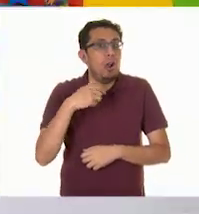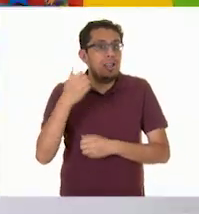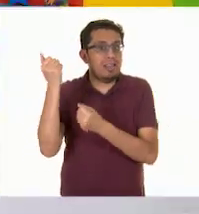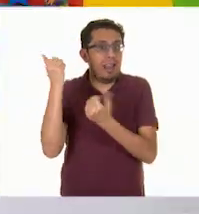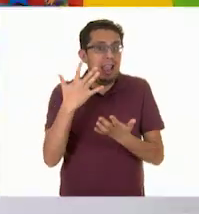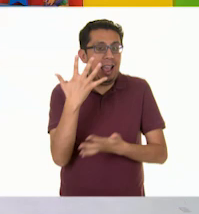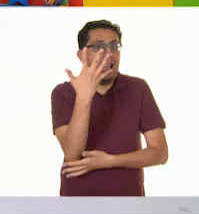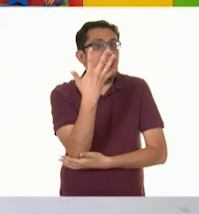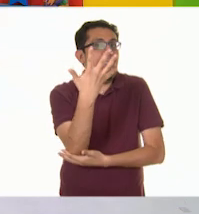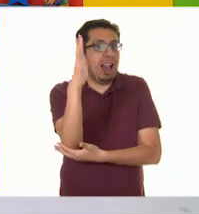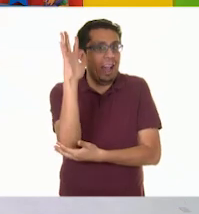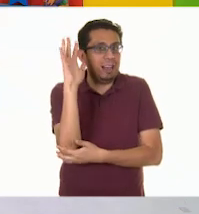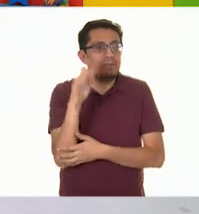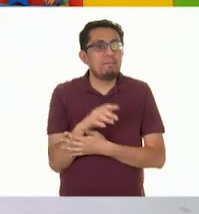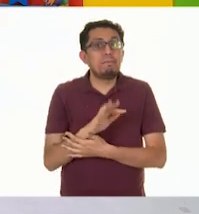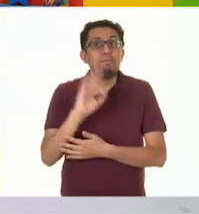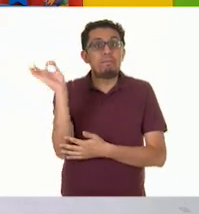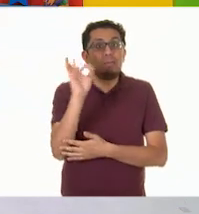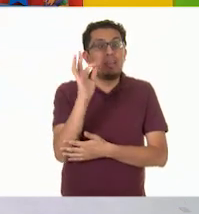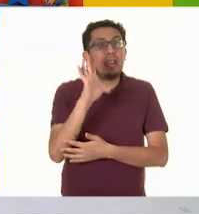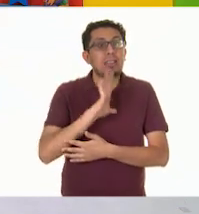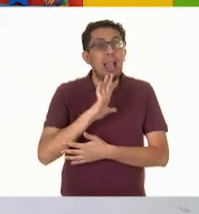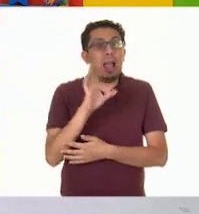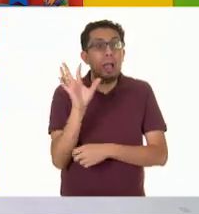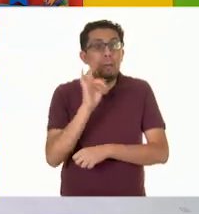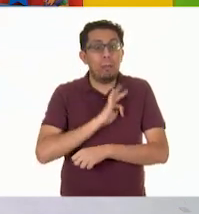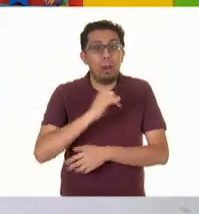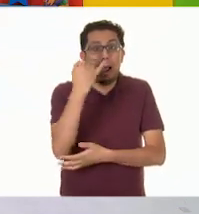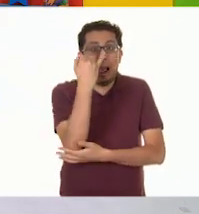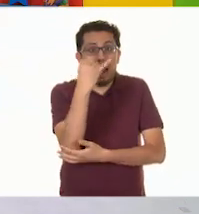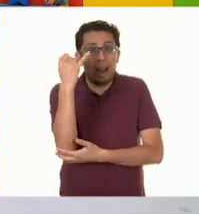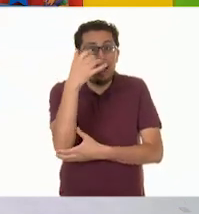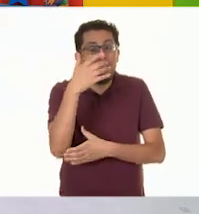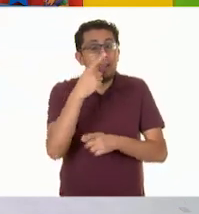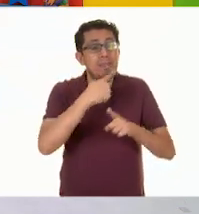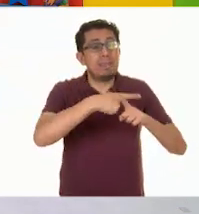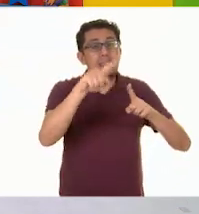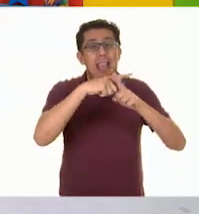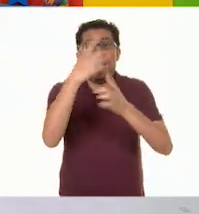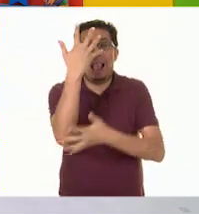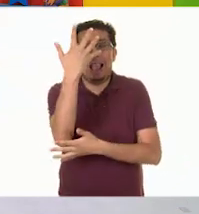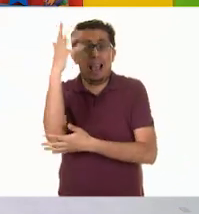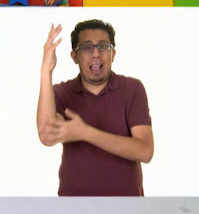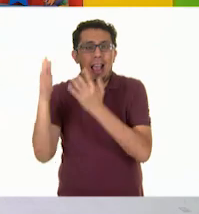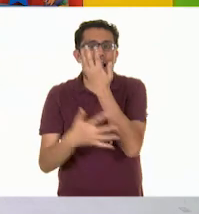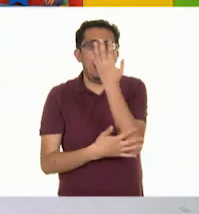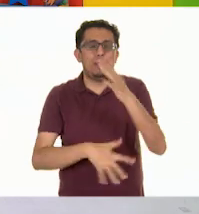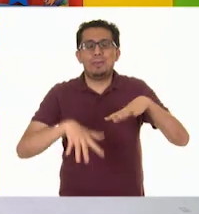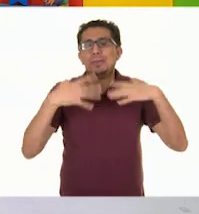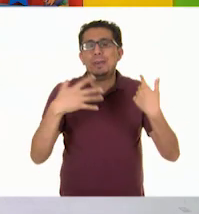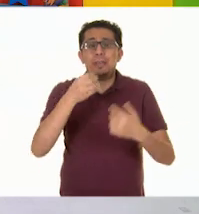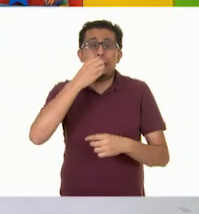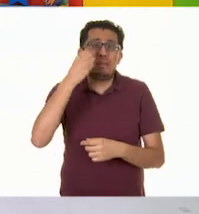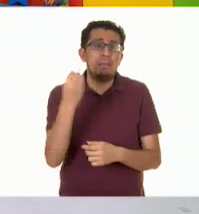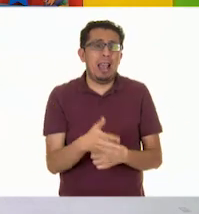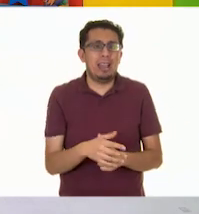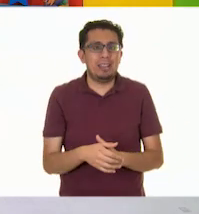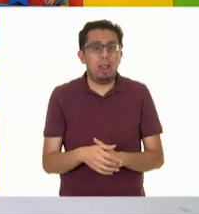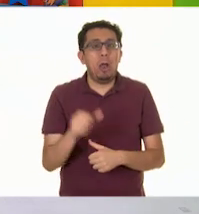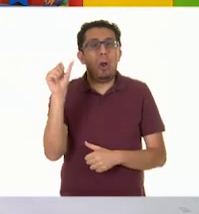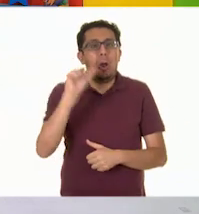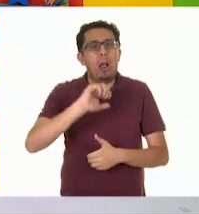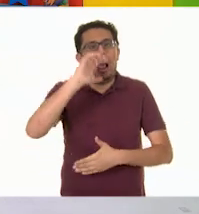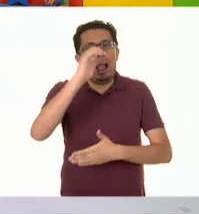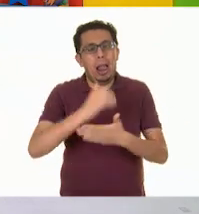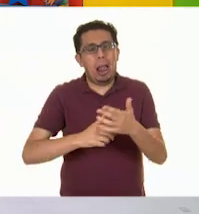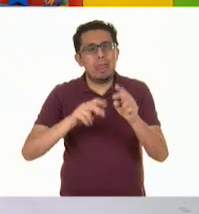idea! Quizás pronto tendremos un jardín como el de Olivia, lleno de árboles. ¡Qué maravilla! Por hoy hemos terminado